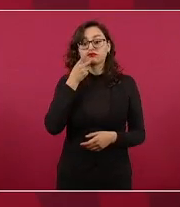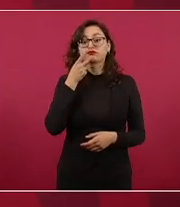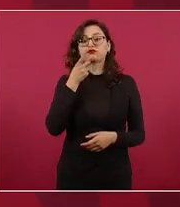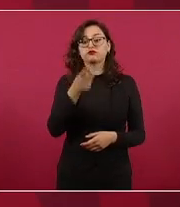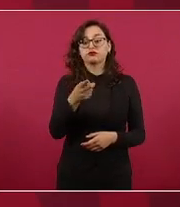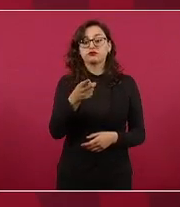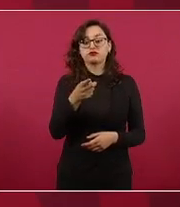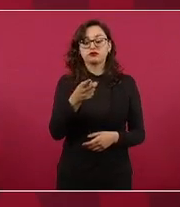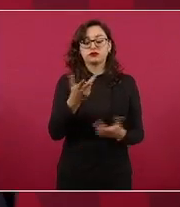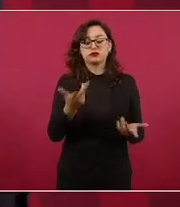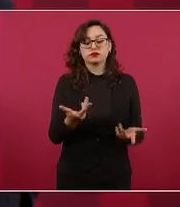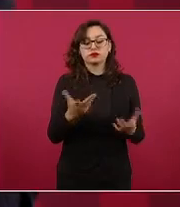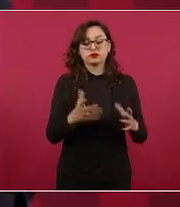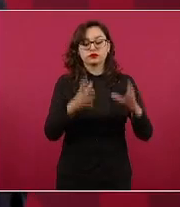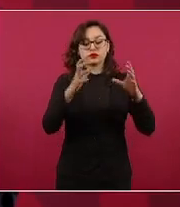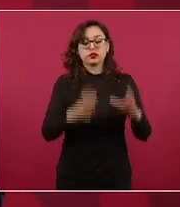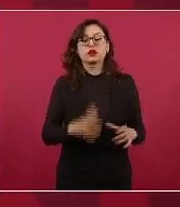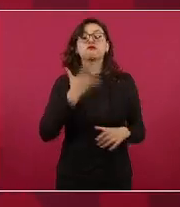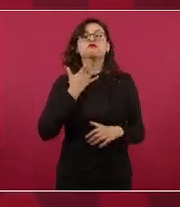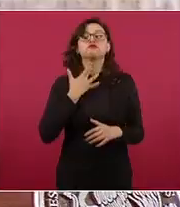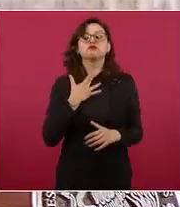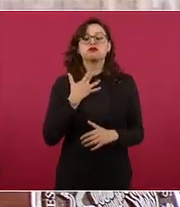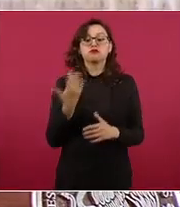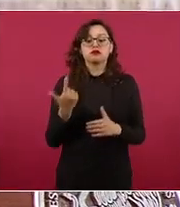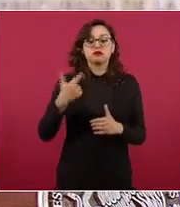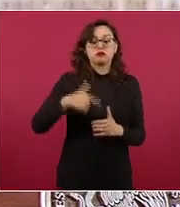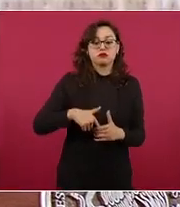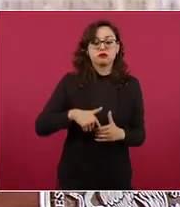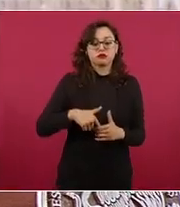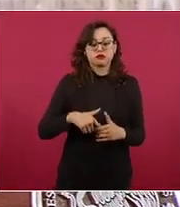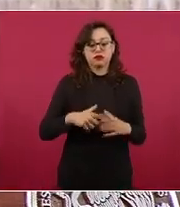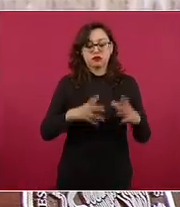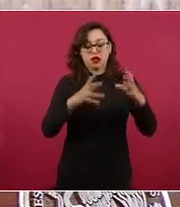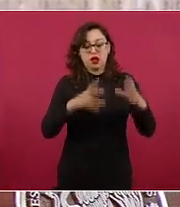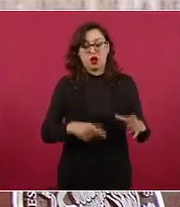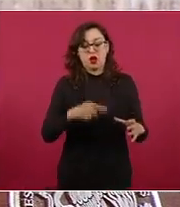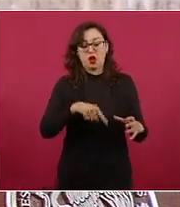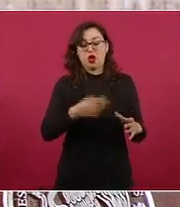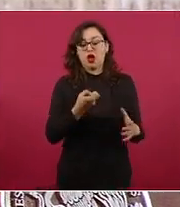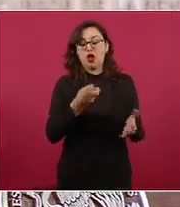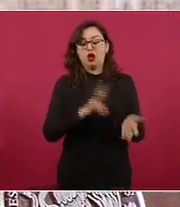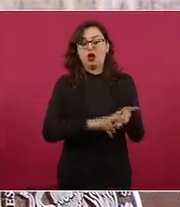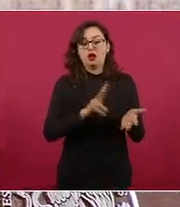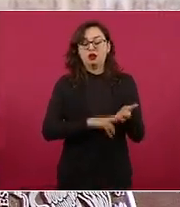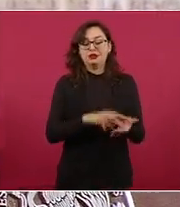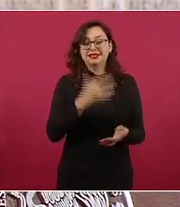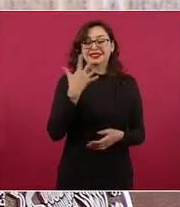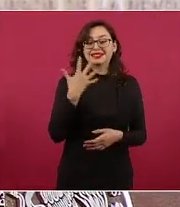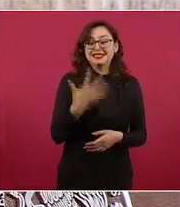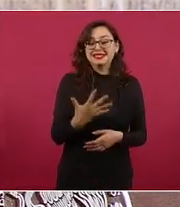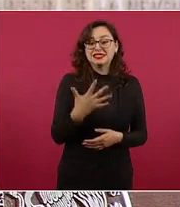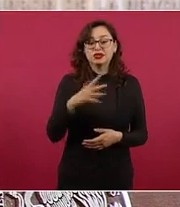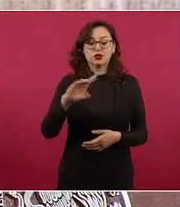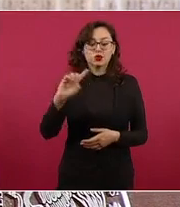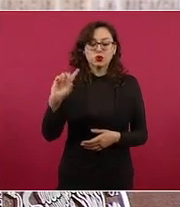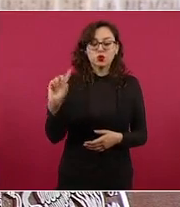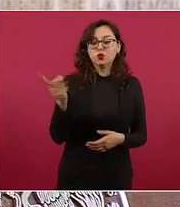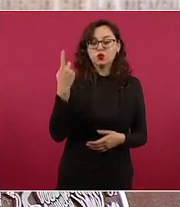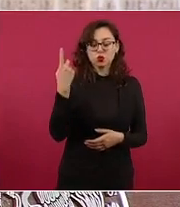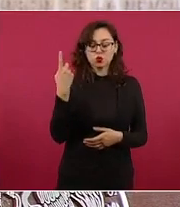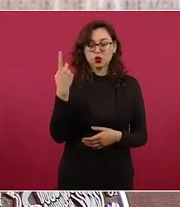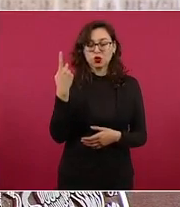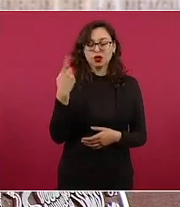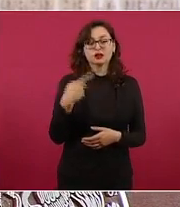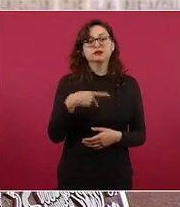más de 5 dólares y hay eso es en promedio pero hay